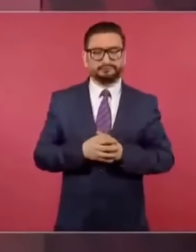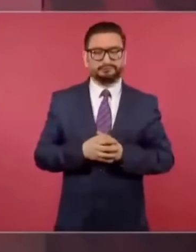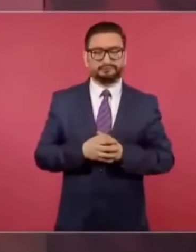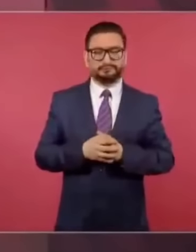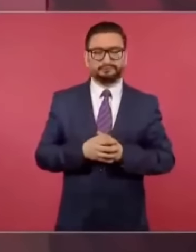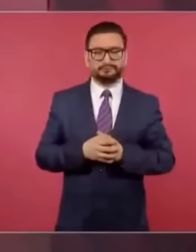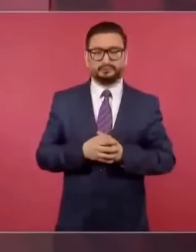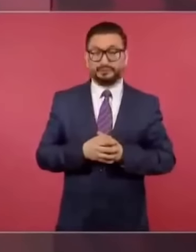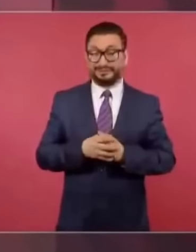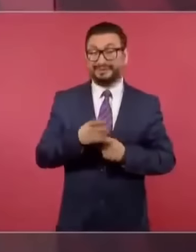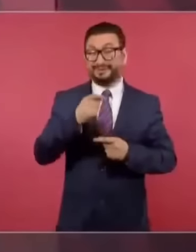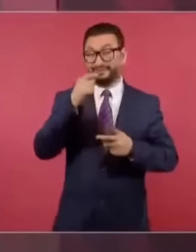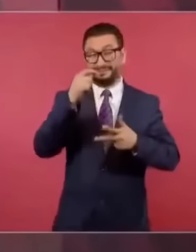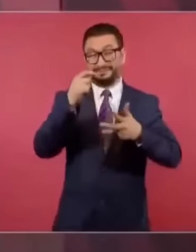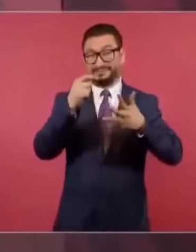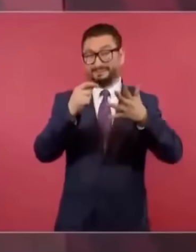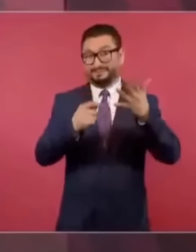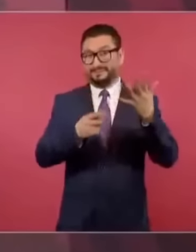todo eso